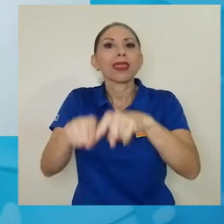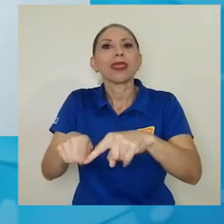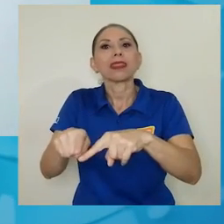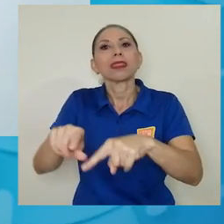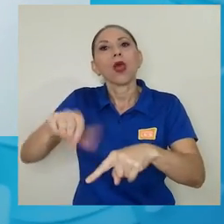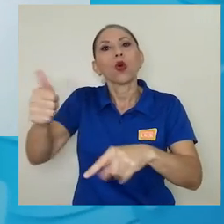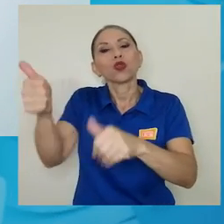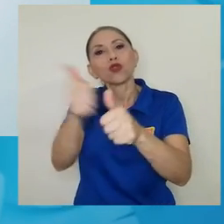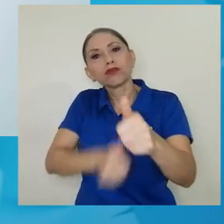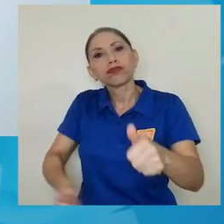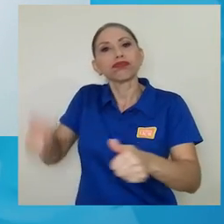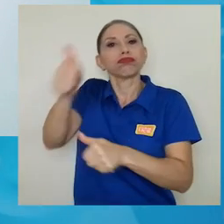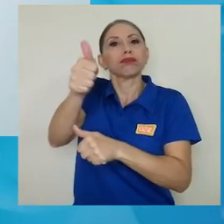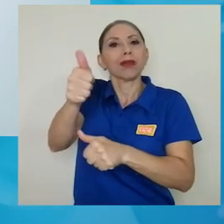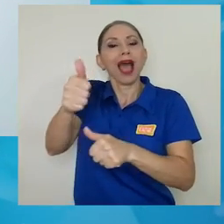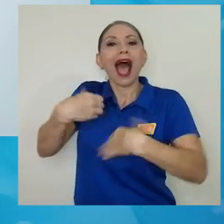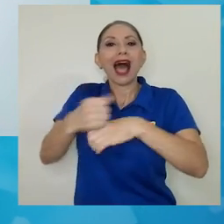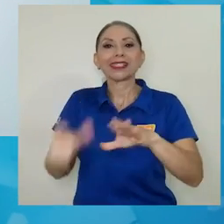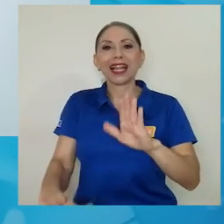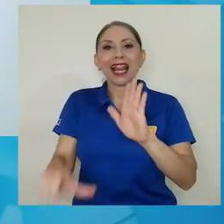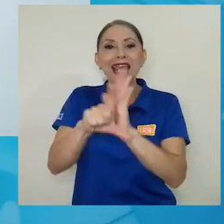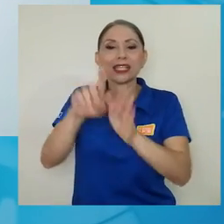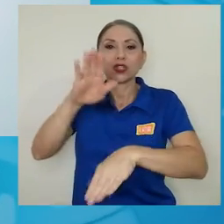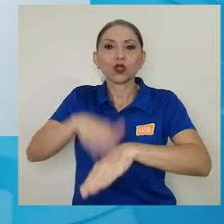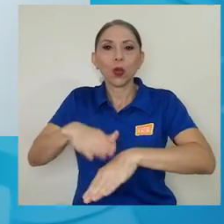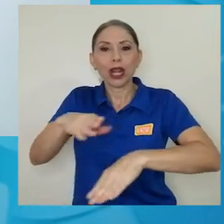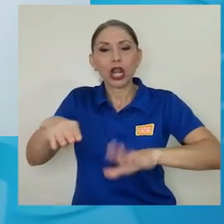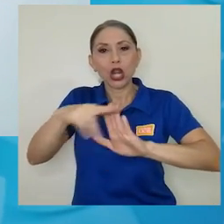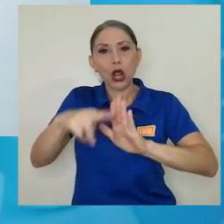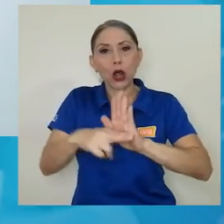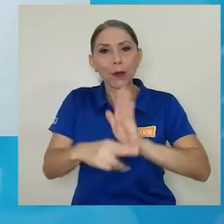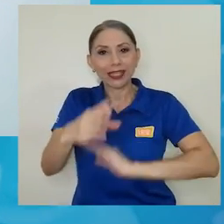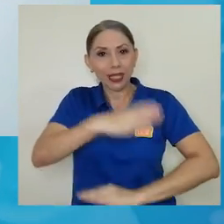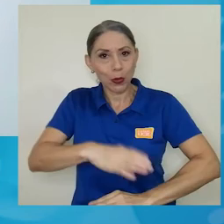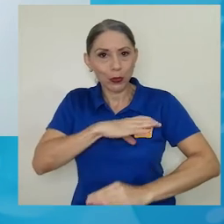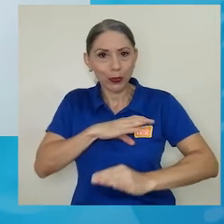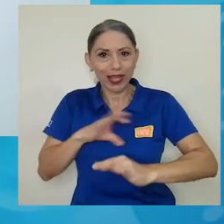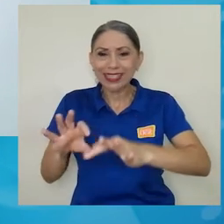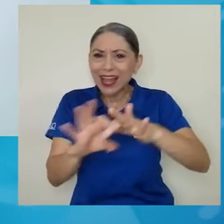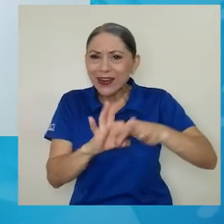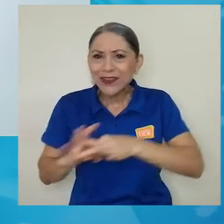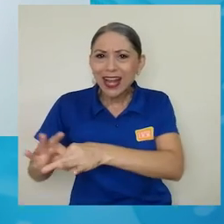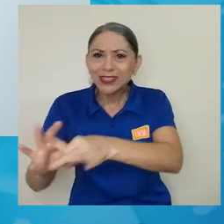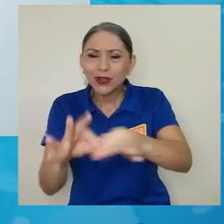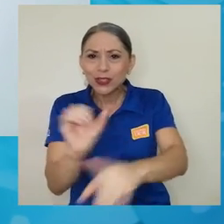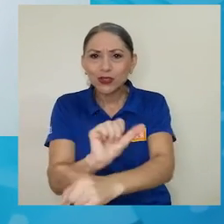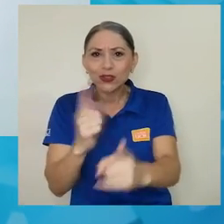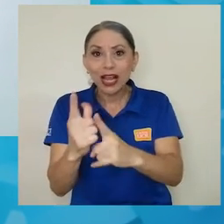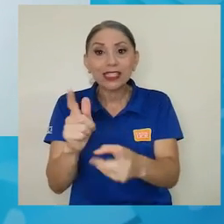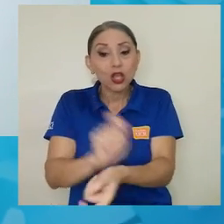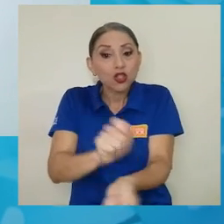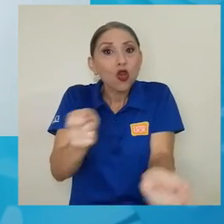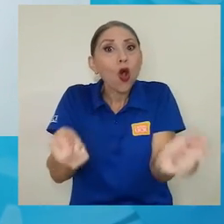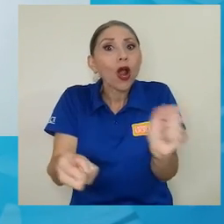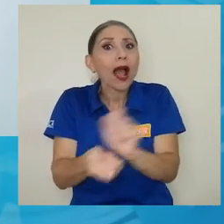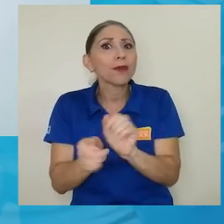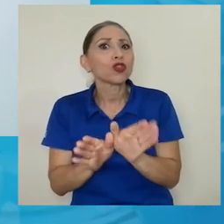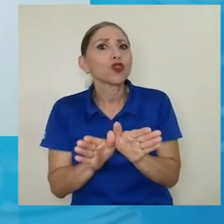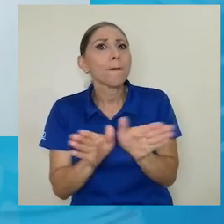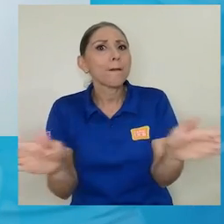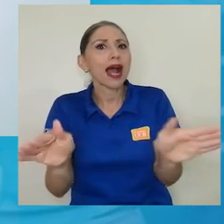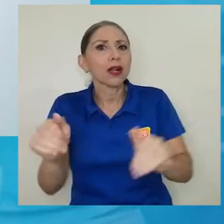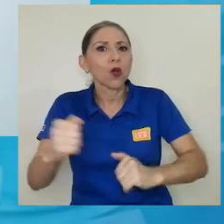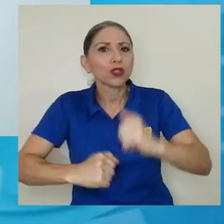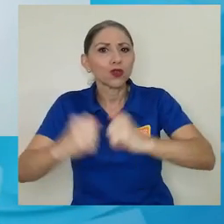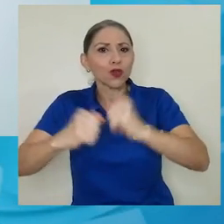normas de conducta, relaciones sociales. Entonces, son cambios macroestructurales los que